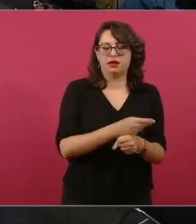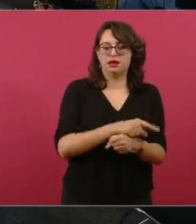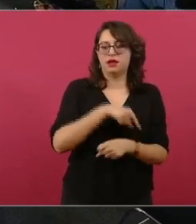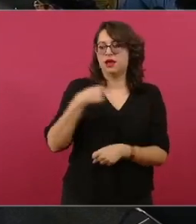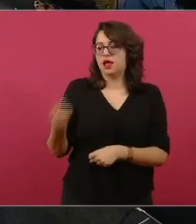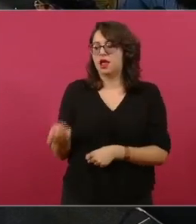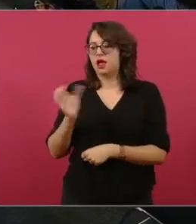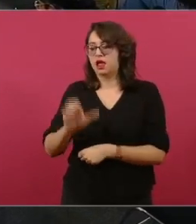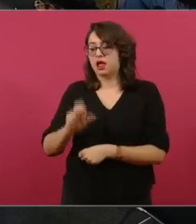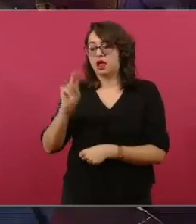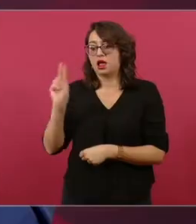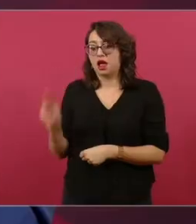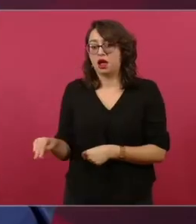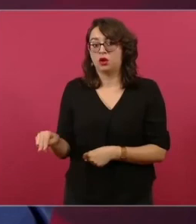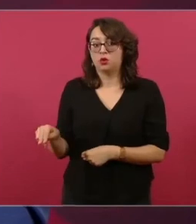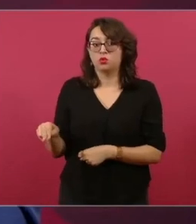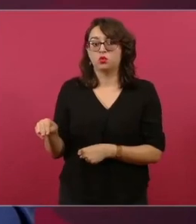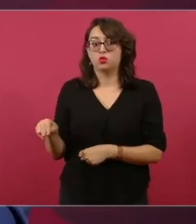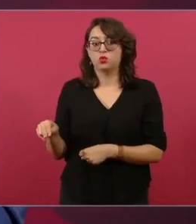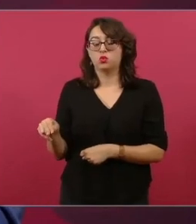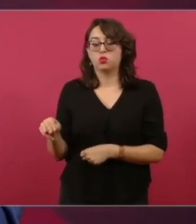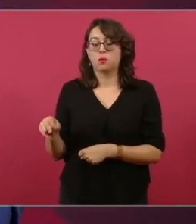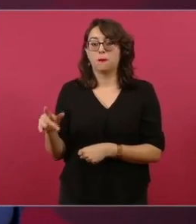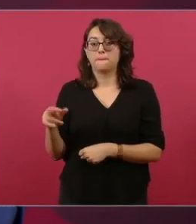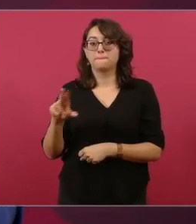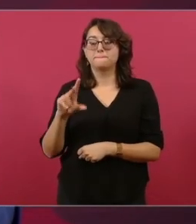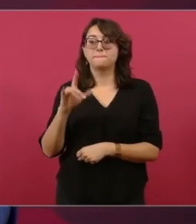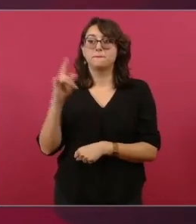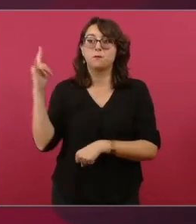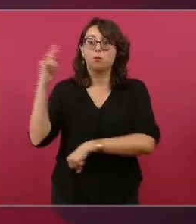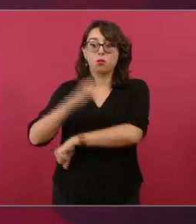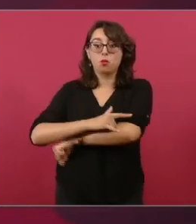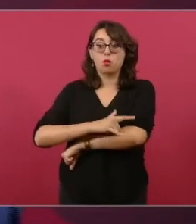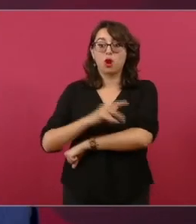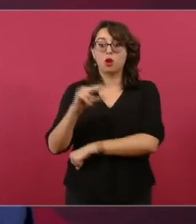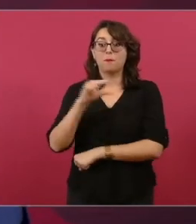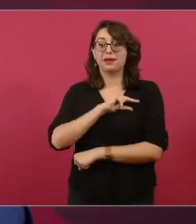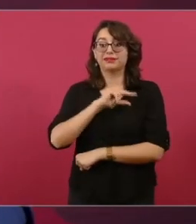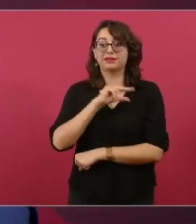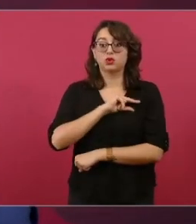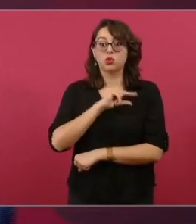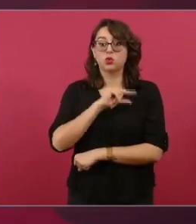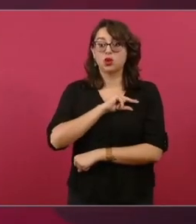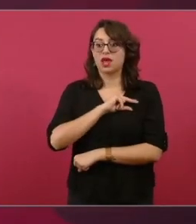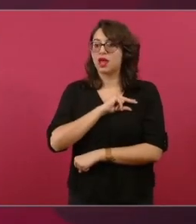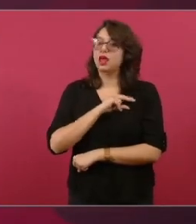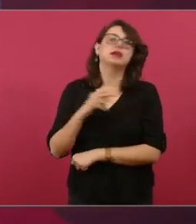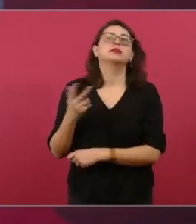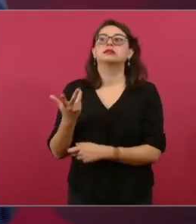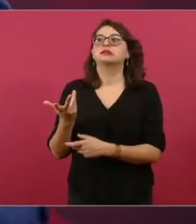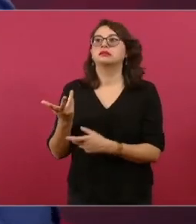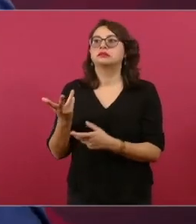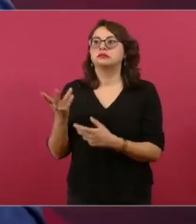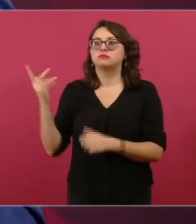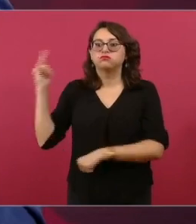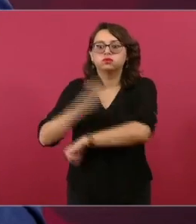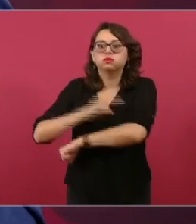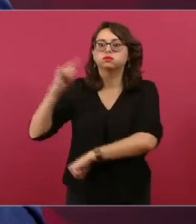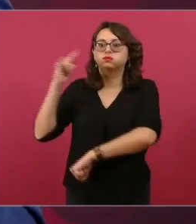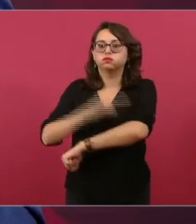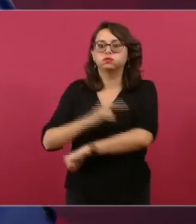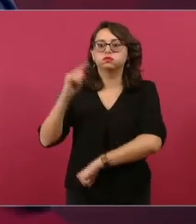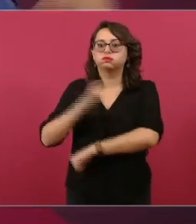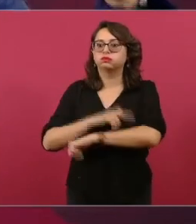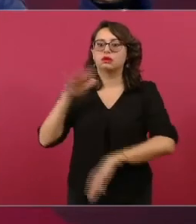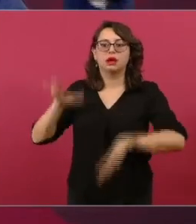en algunos días, porque es mucho el tráfico,